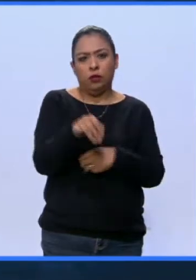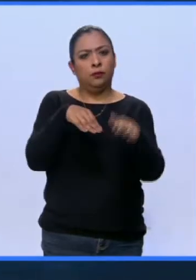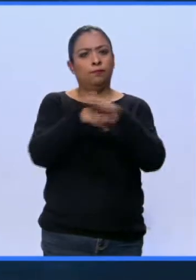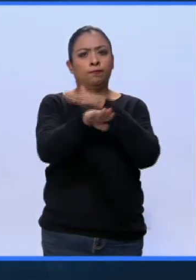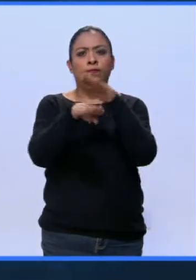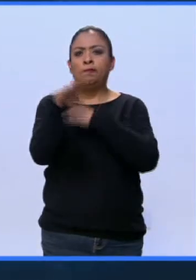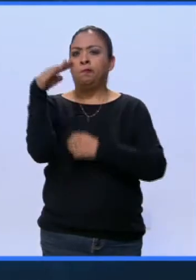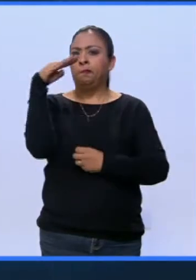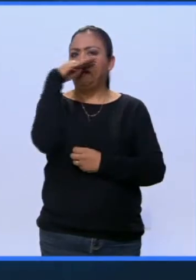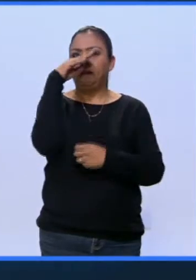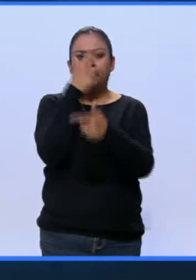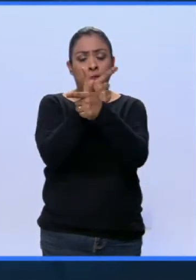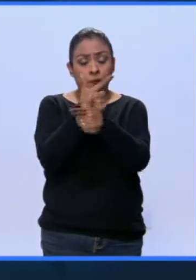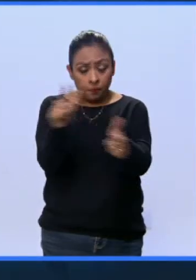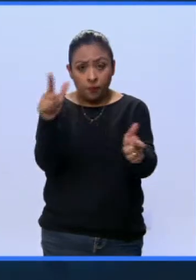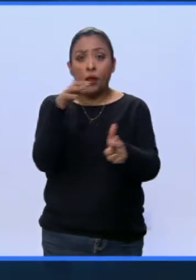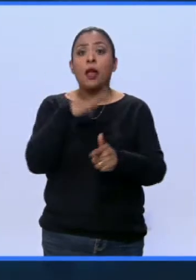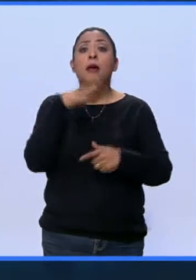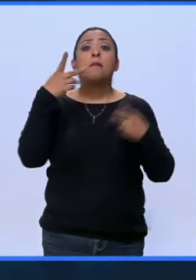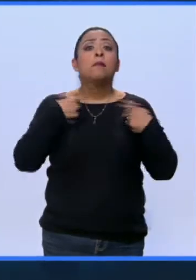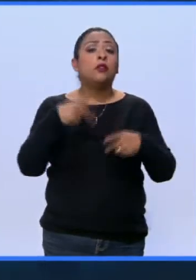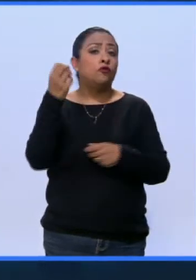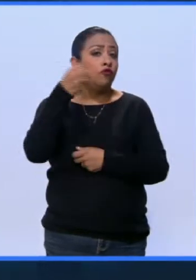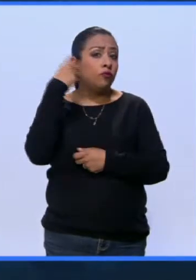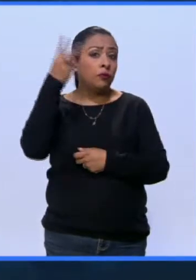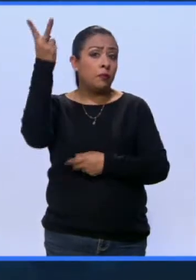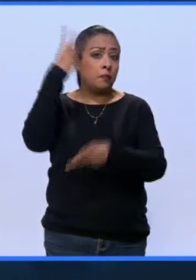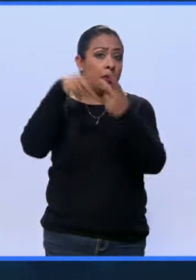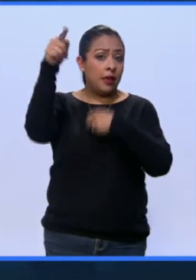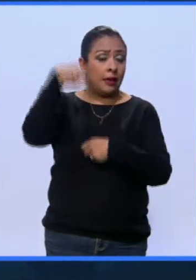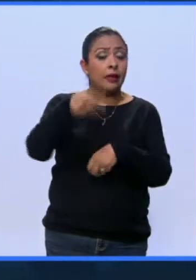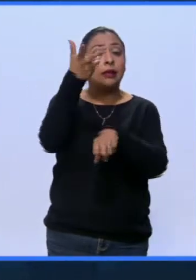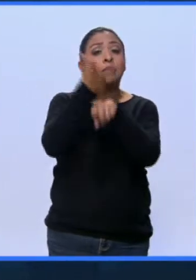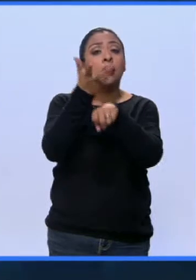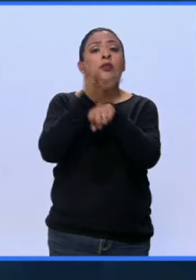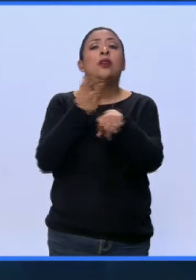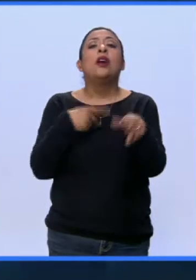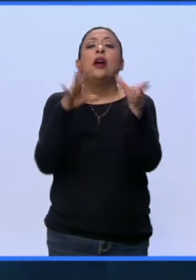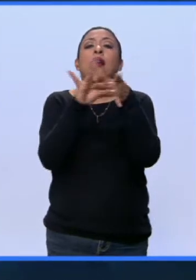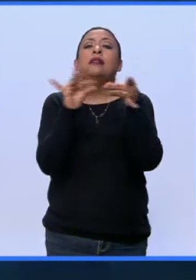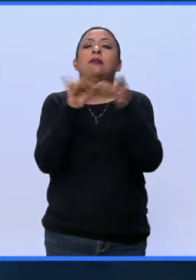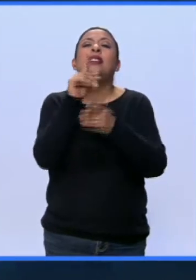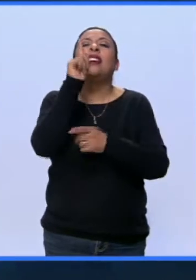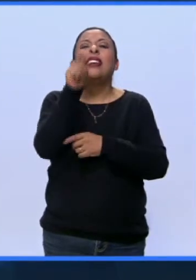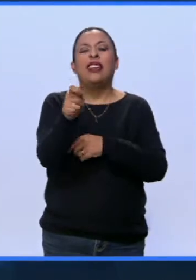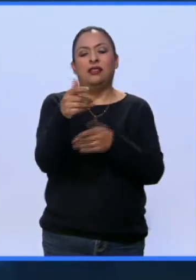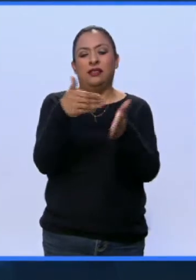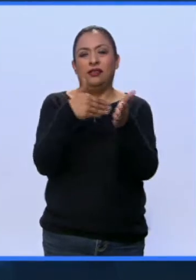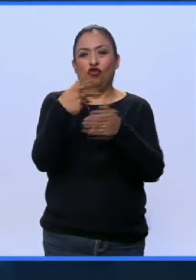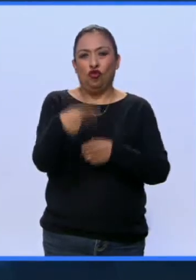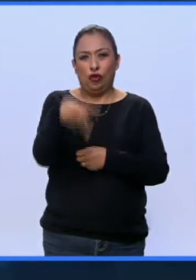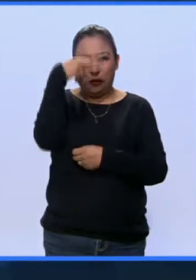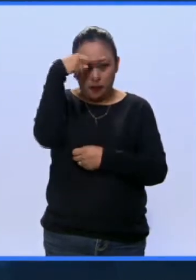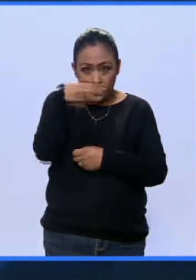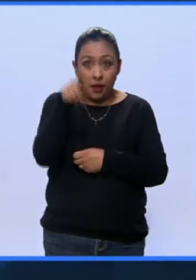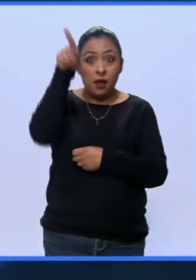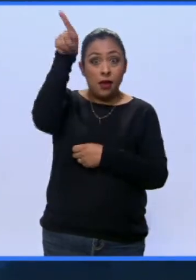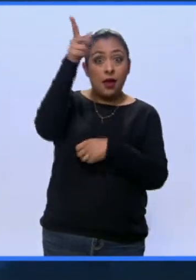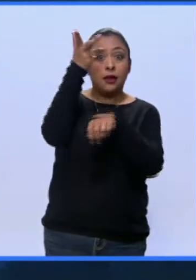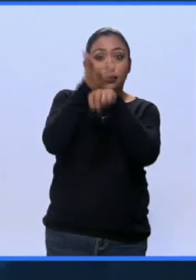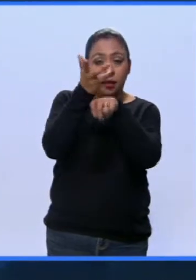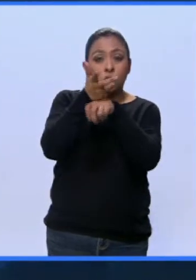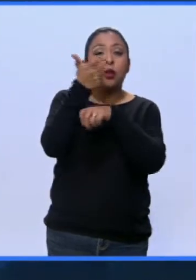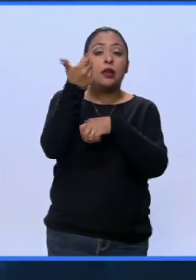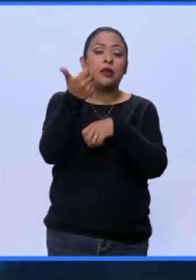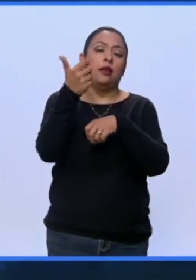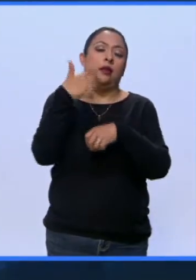libre. Tenemos ponentes que vienen de Estados Unidos y nos van a platicar sobre la gastronomía mexicana en Estados Unidos y